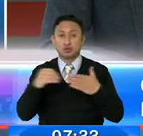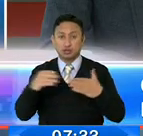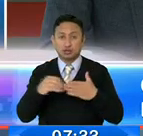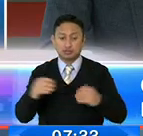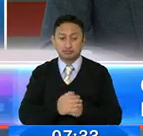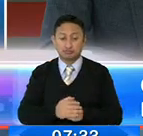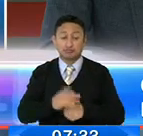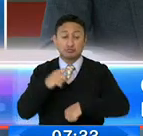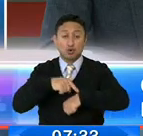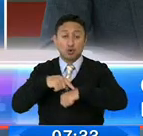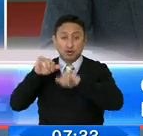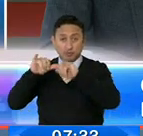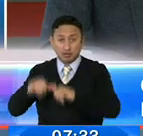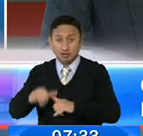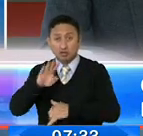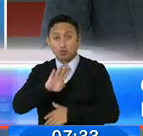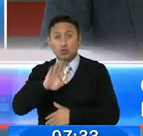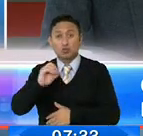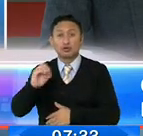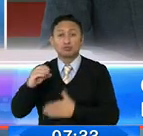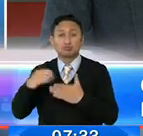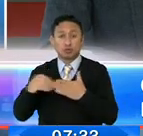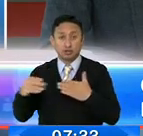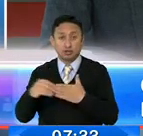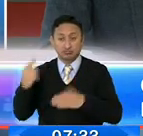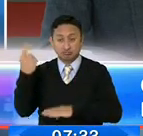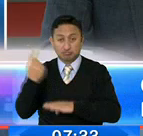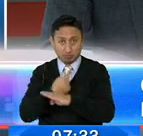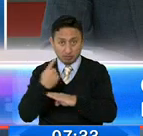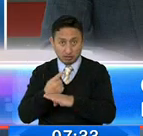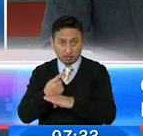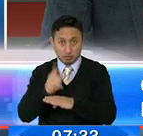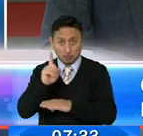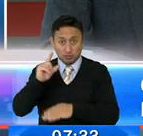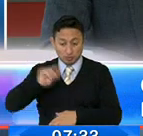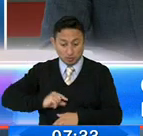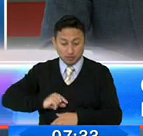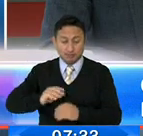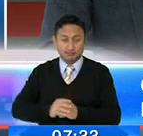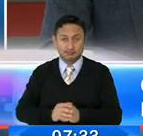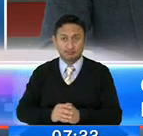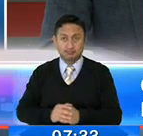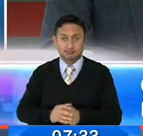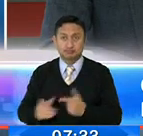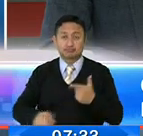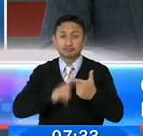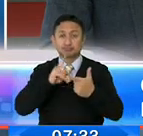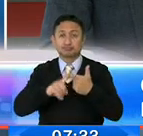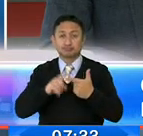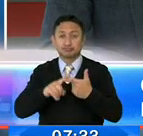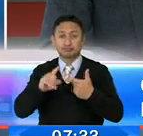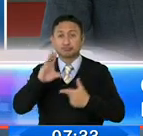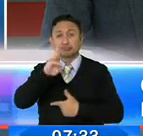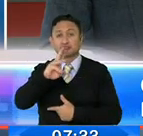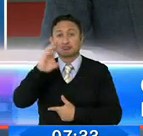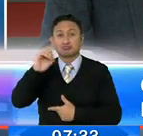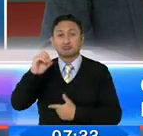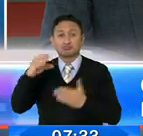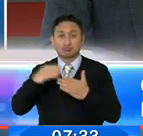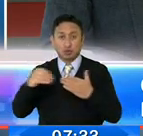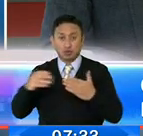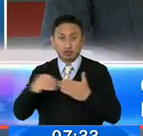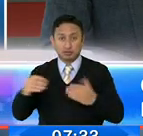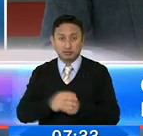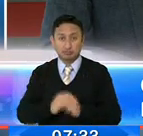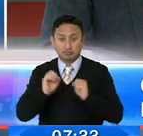el toque de queda 400 dólares, por primera vez, es decir, un salario mínimo vital, por la segunda vez son 600 dólares, o sea, un